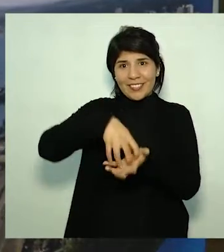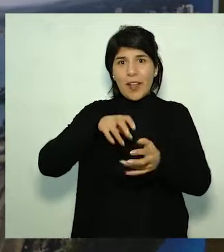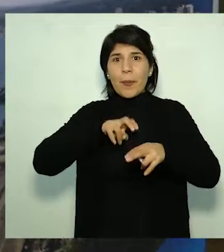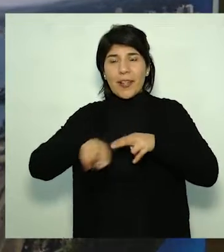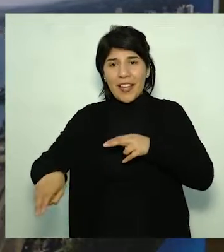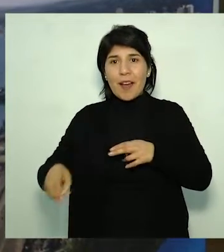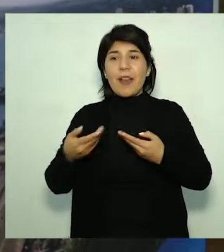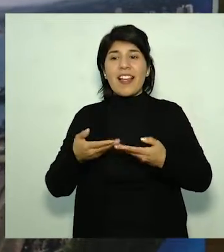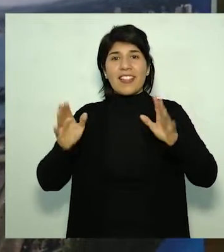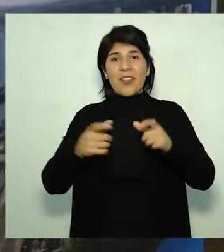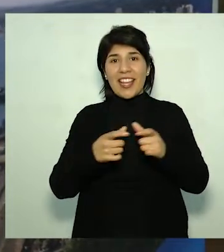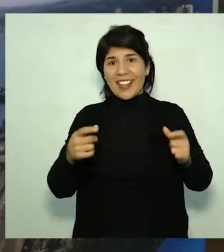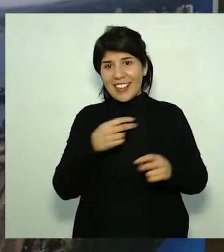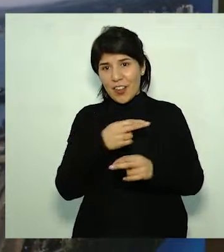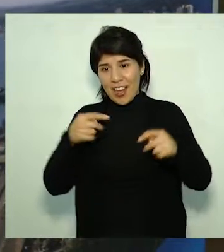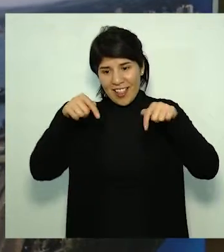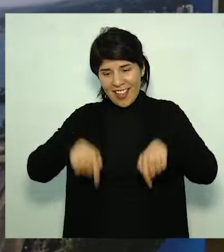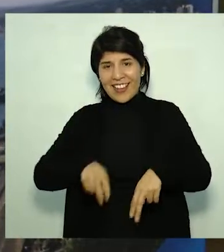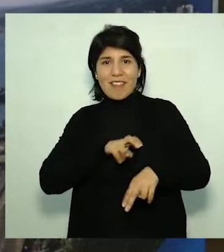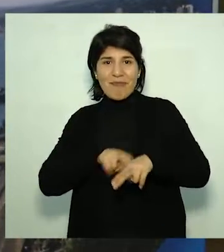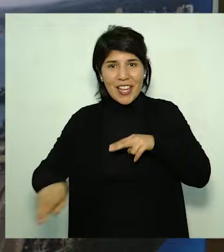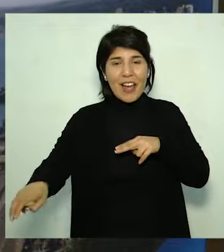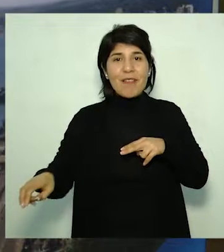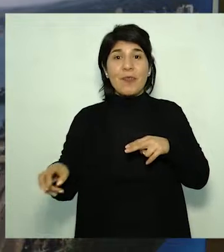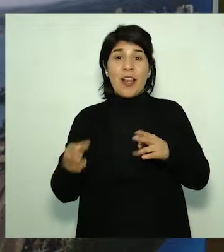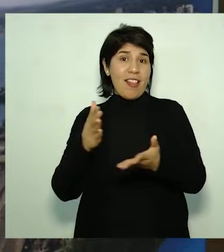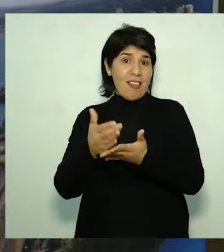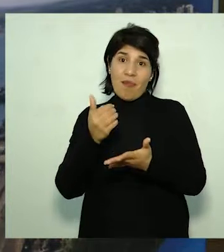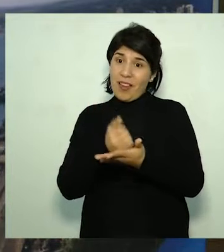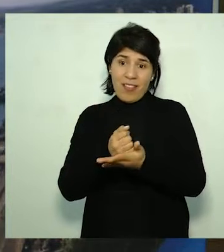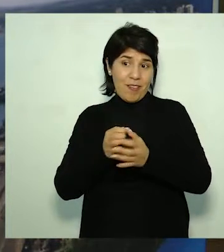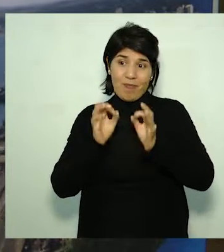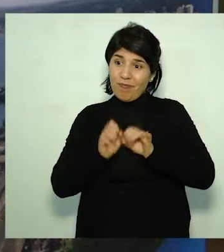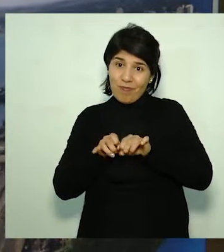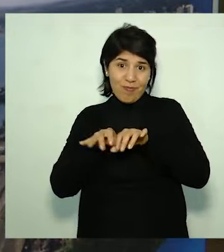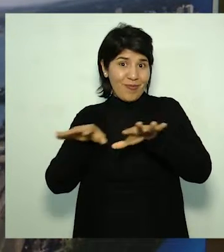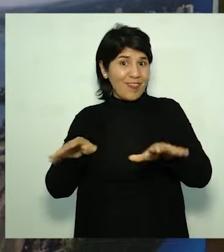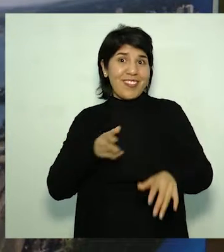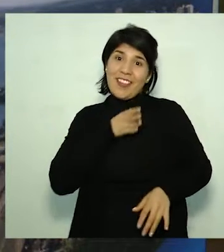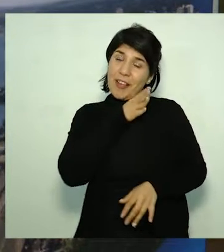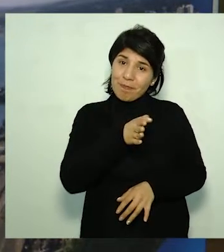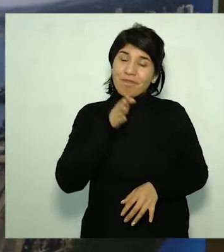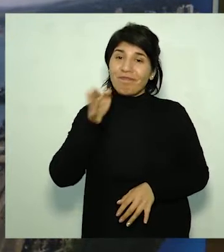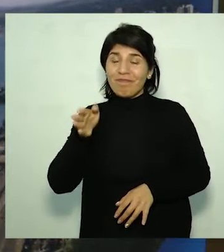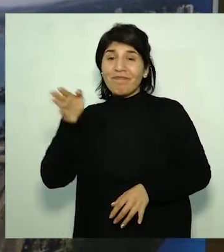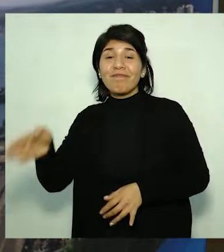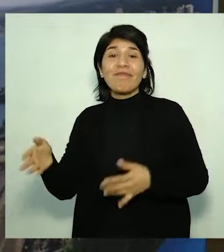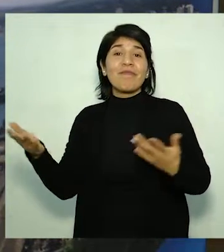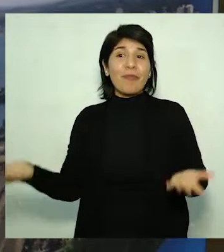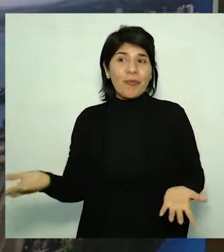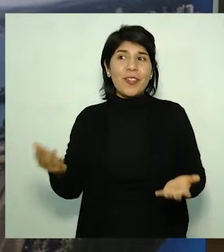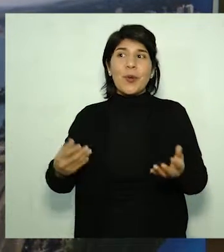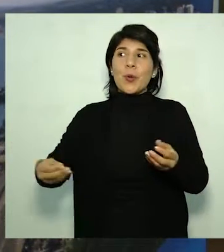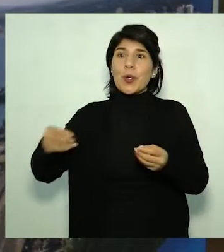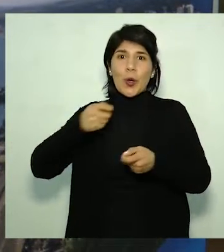instancia más del lanzamiento de tarjeta dorada en Piriápolis, bueno, a lo largo y ancho del departamento. Seguimos